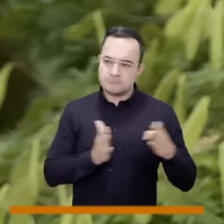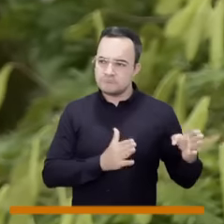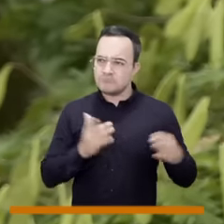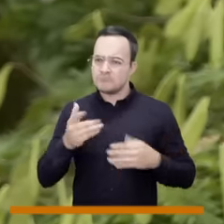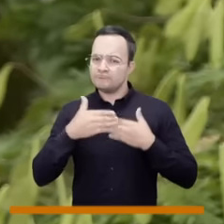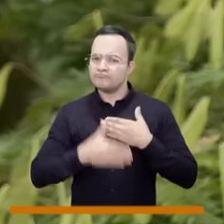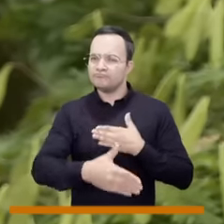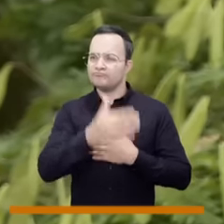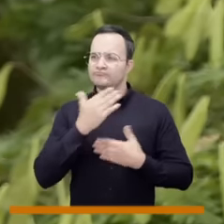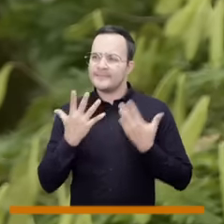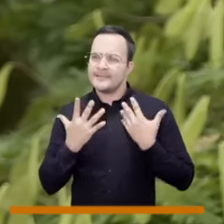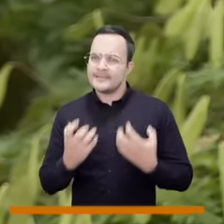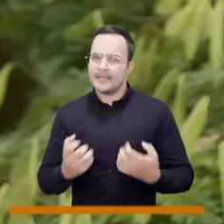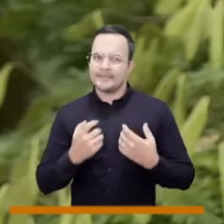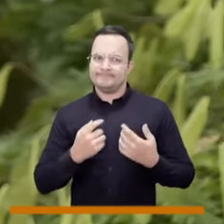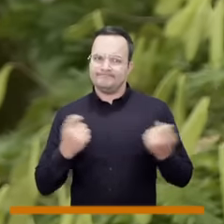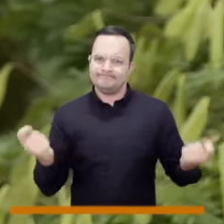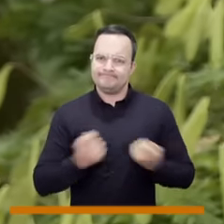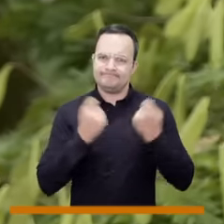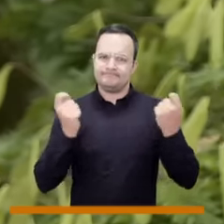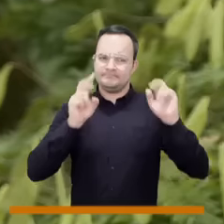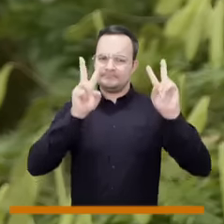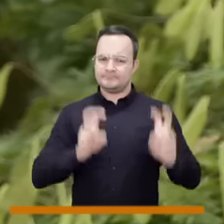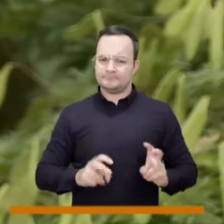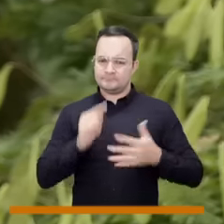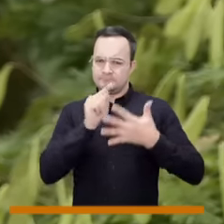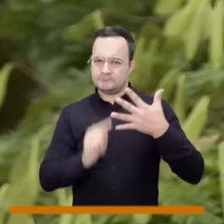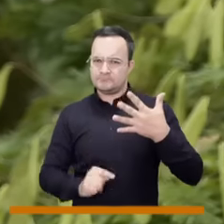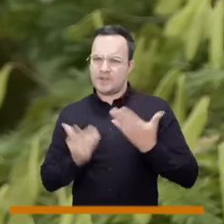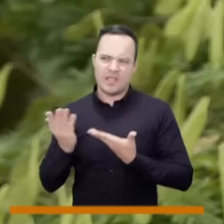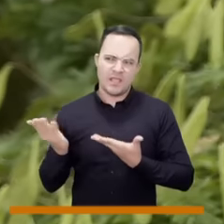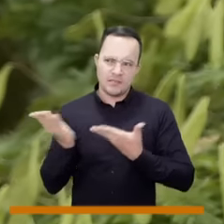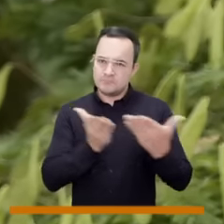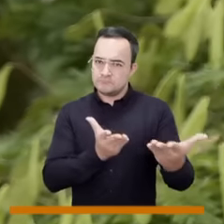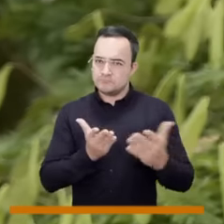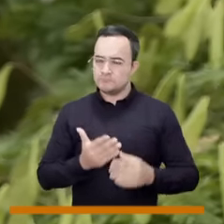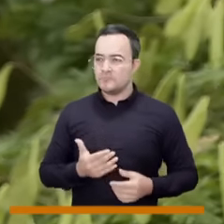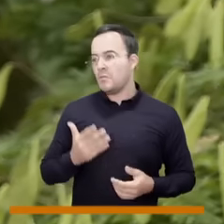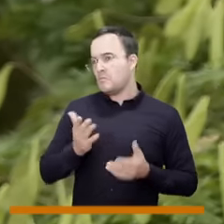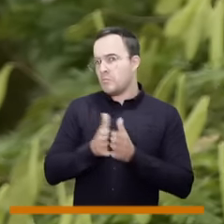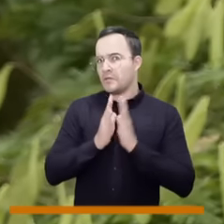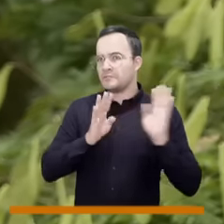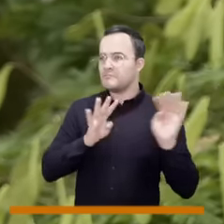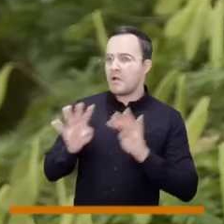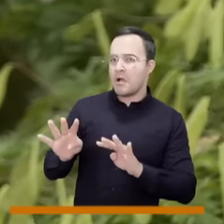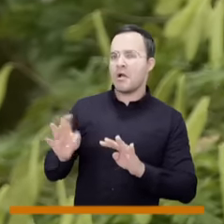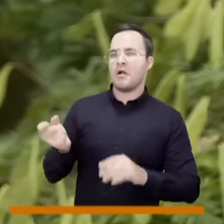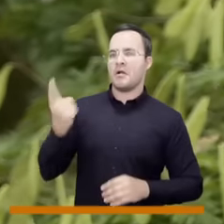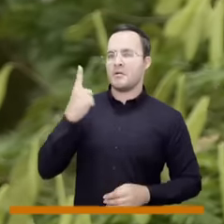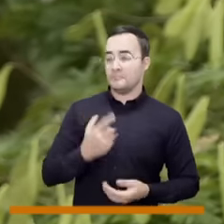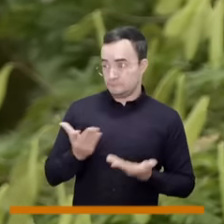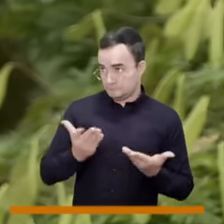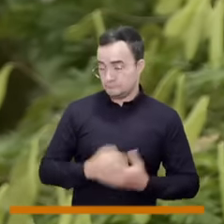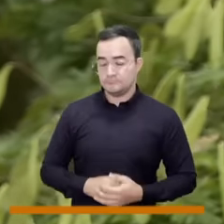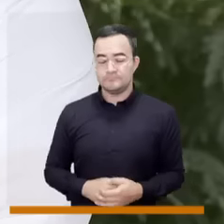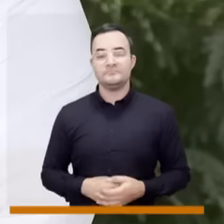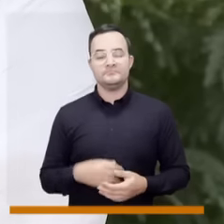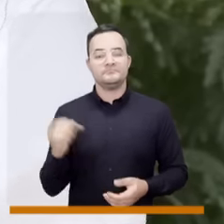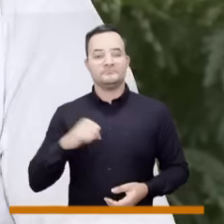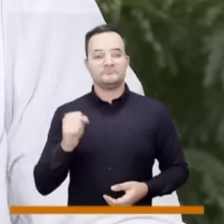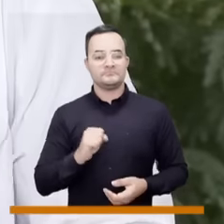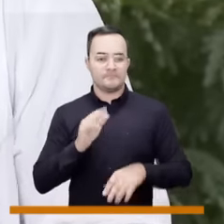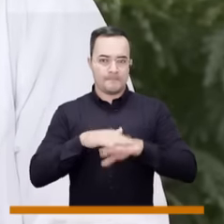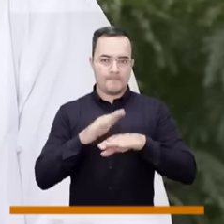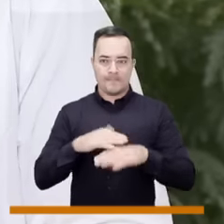prioridad o esos pendientes con la ciudad que usted le quiera dejar hoy a nuestros televidentes como sus misiones. Sí, lo